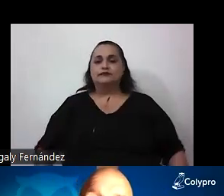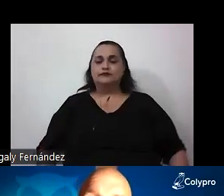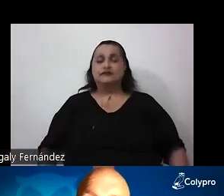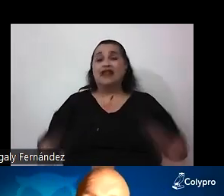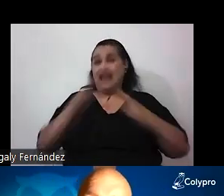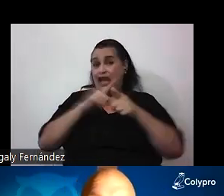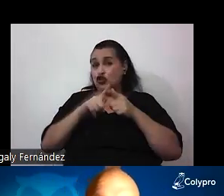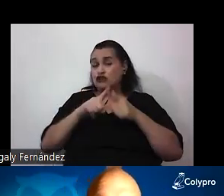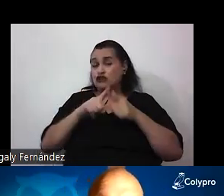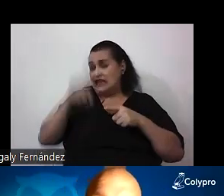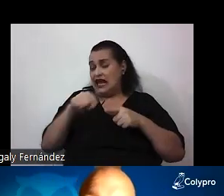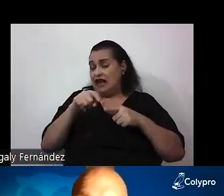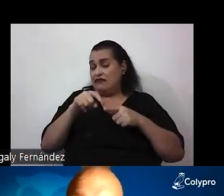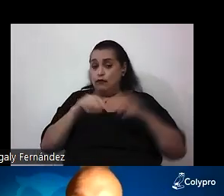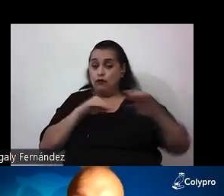tenemos que movernos en un